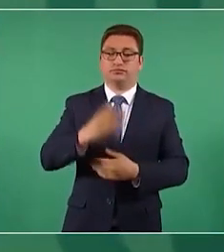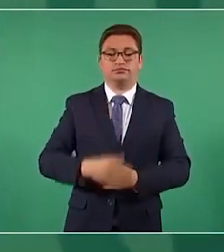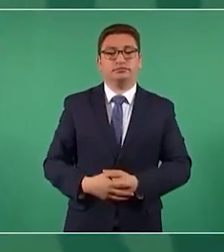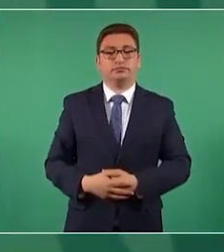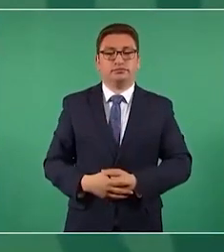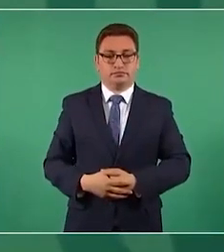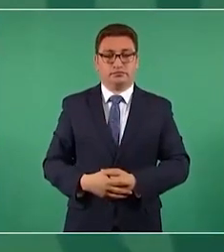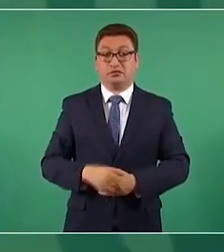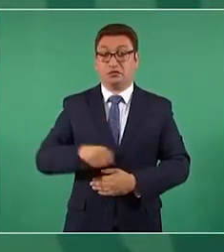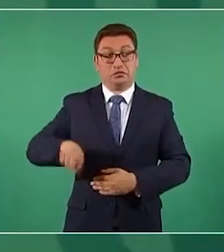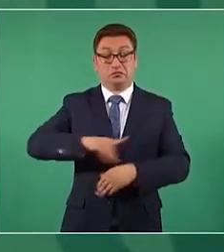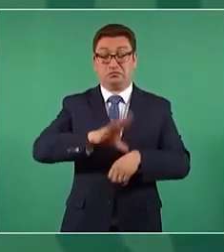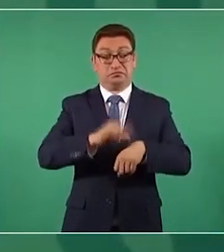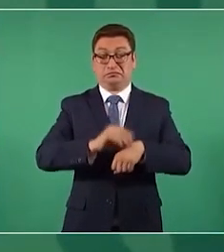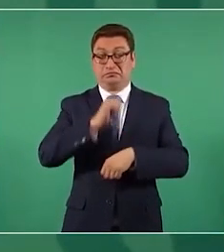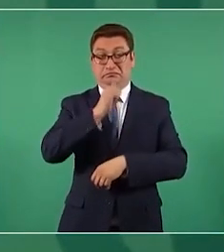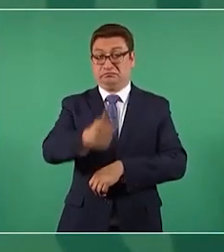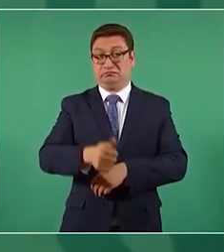lo permitió